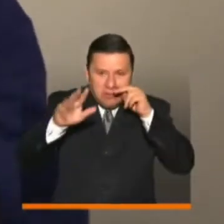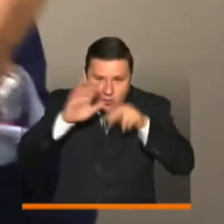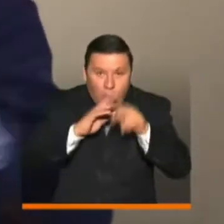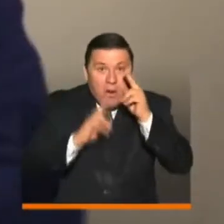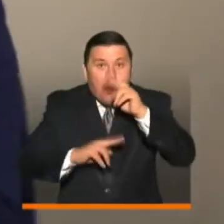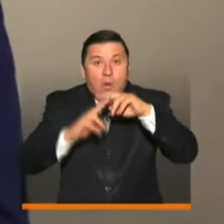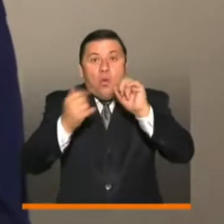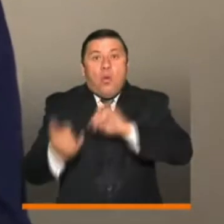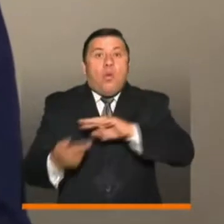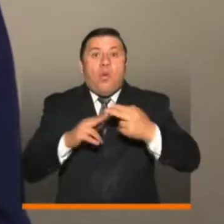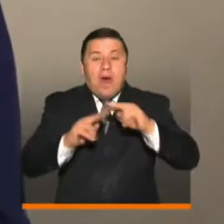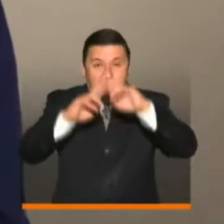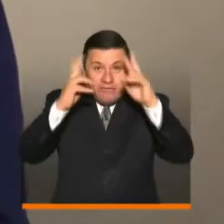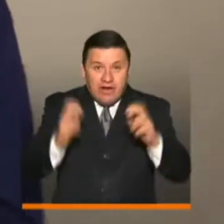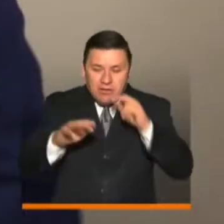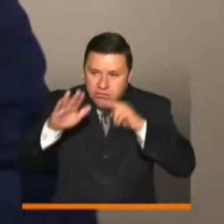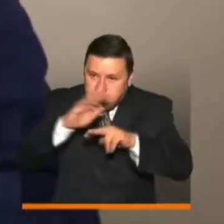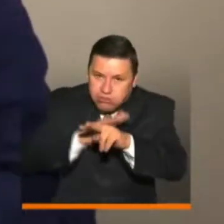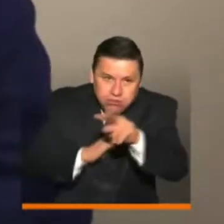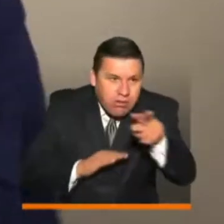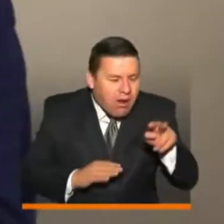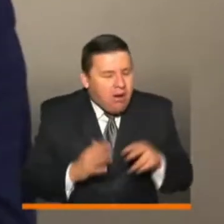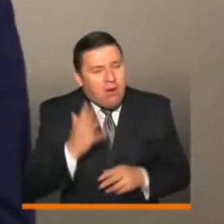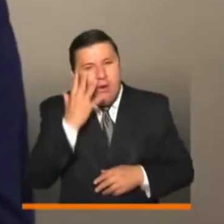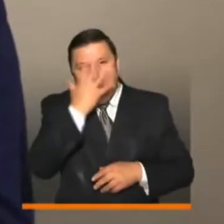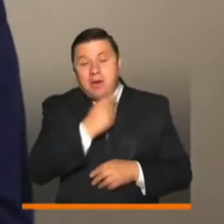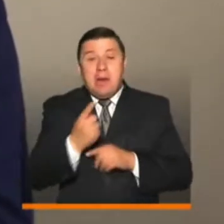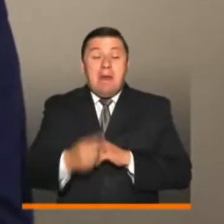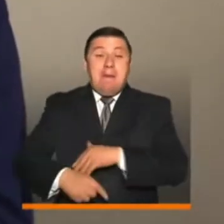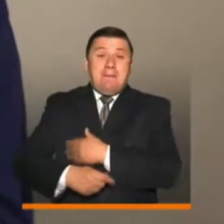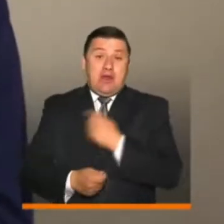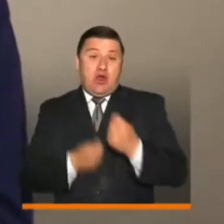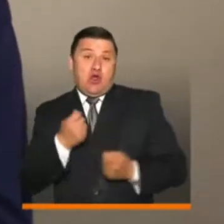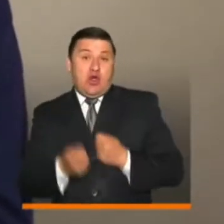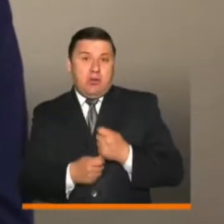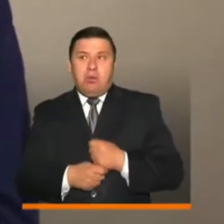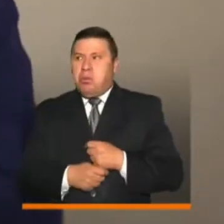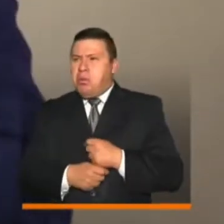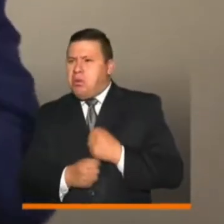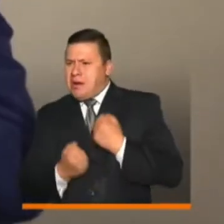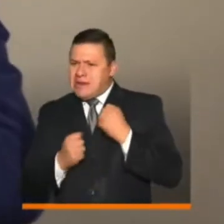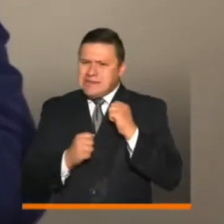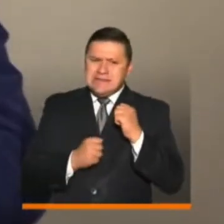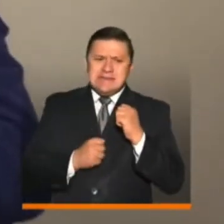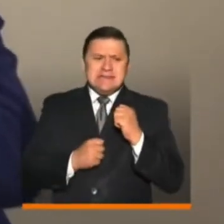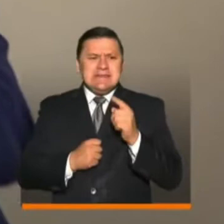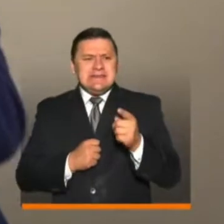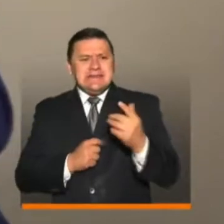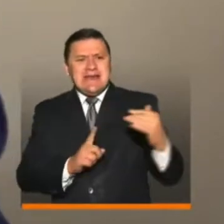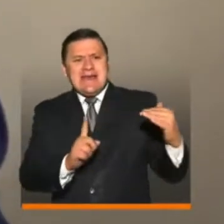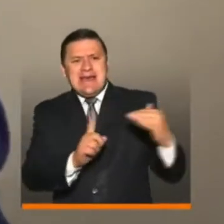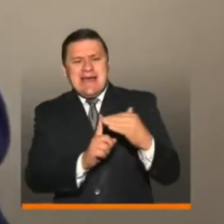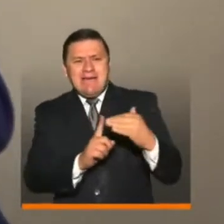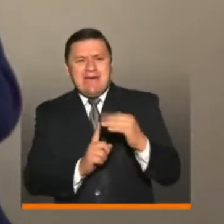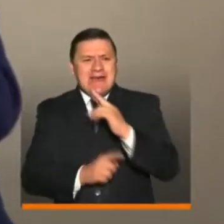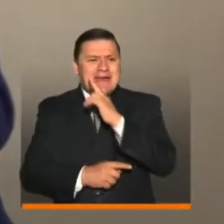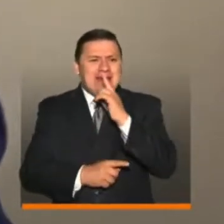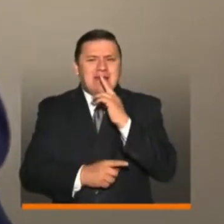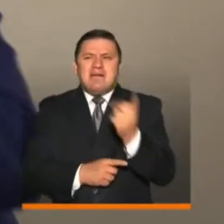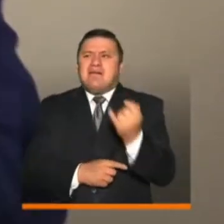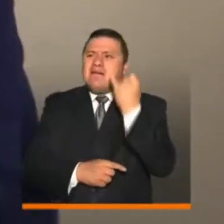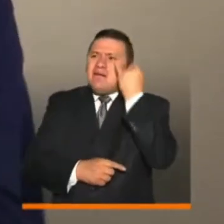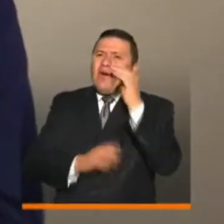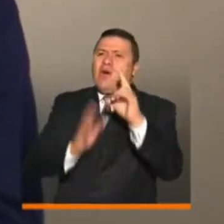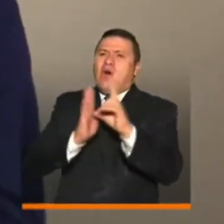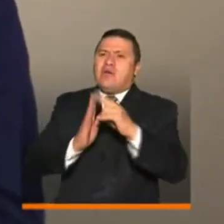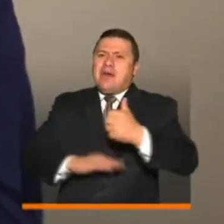Hoy queremos mostrarles algo maravilloso. El Ministerio de Comercio ha estado muy preocupado por ese sector tan golpeado que es el de restaurantes, el